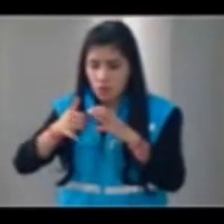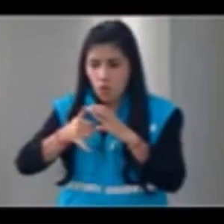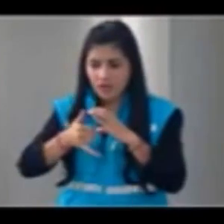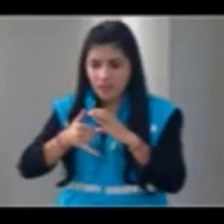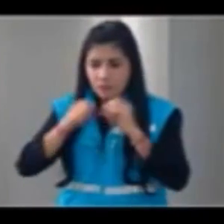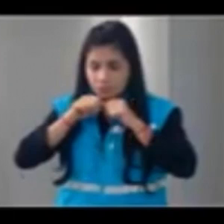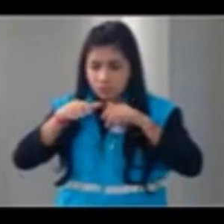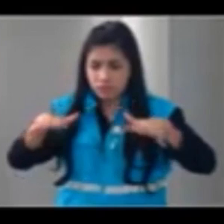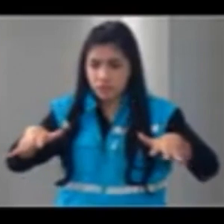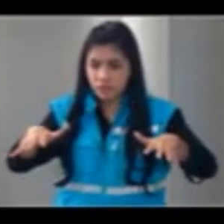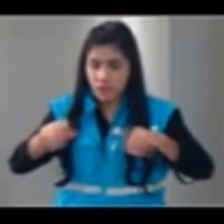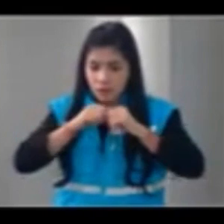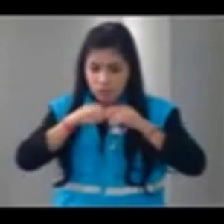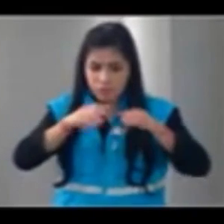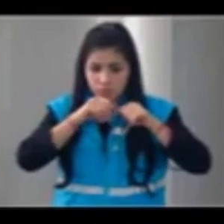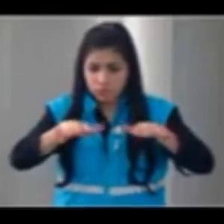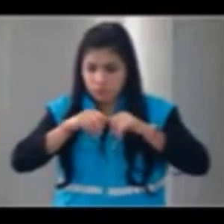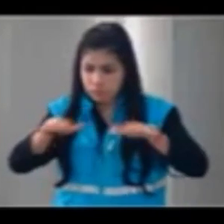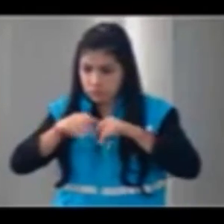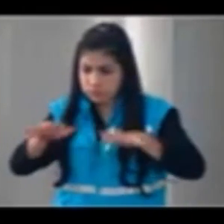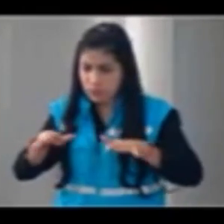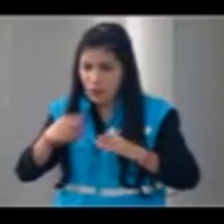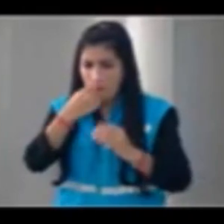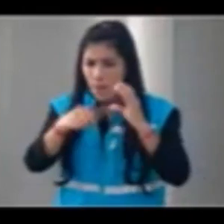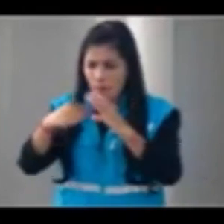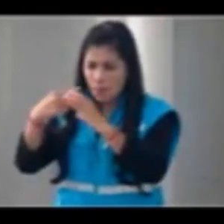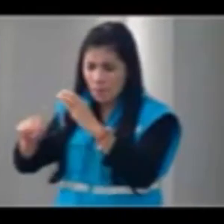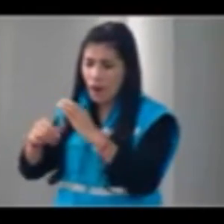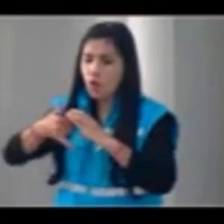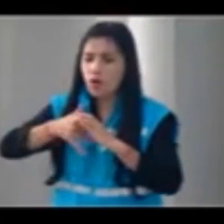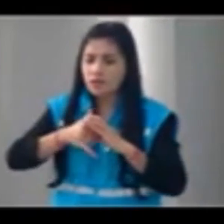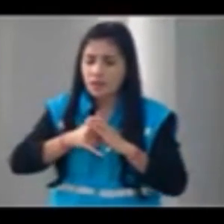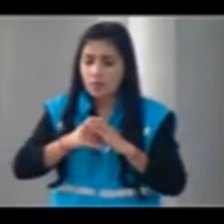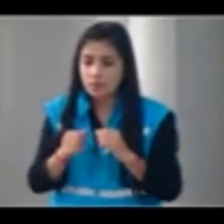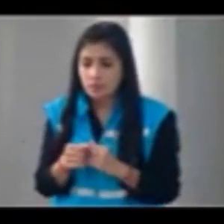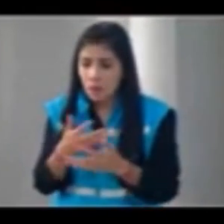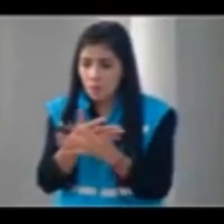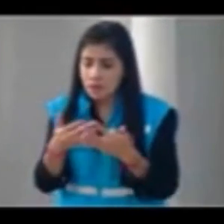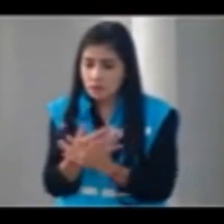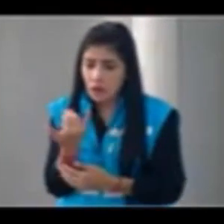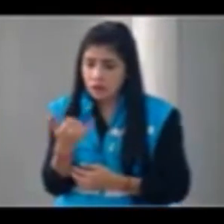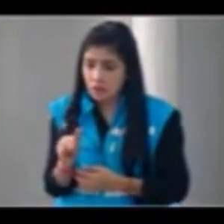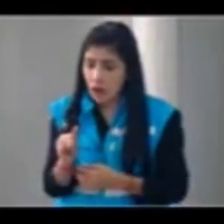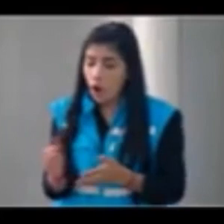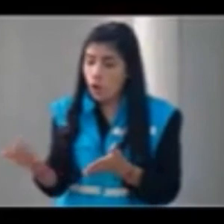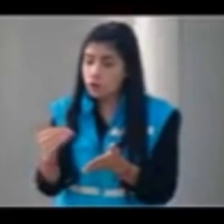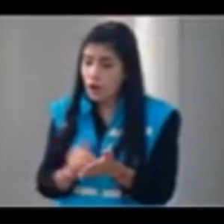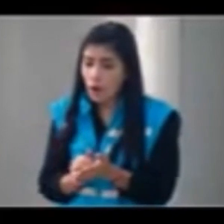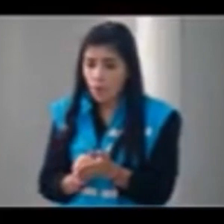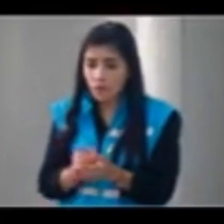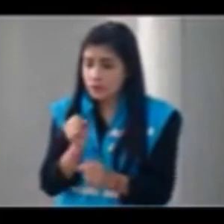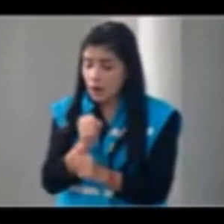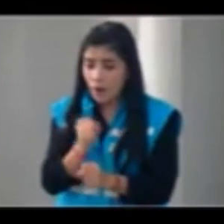presencial en el canal. Aunque la W Radio presentó las pruebas, la gerente del canal manifestó que regresaron al canal no